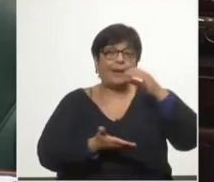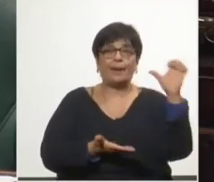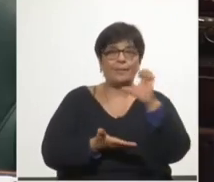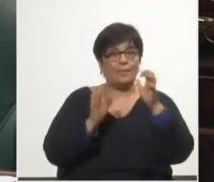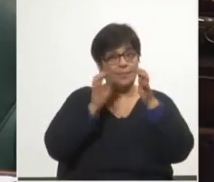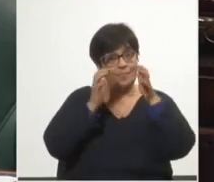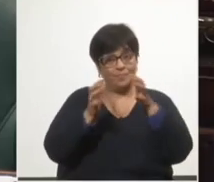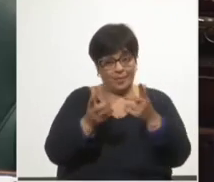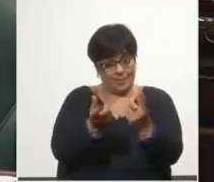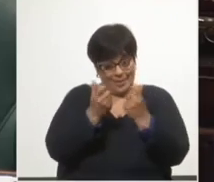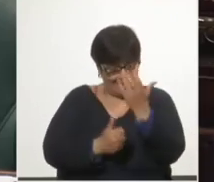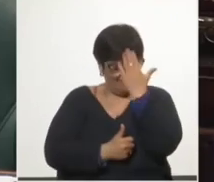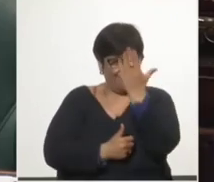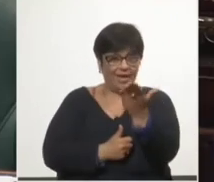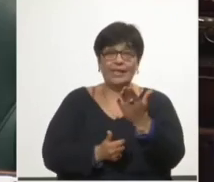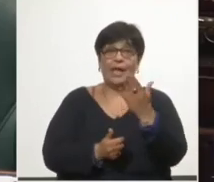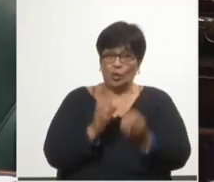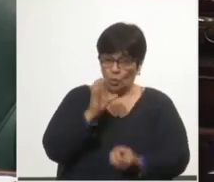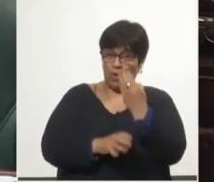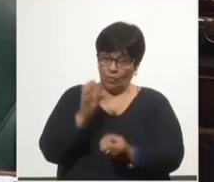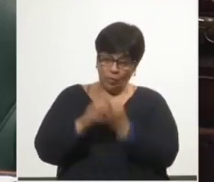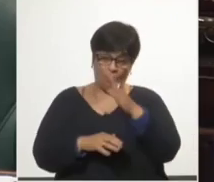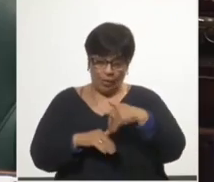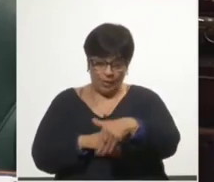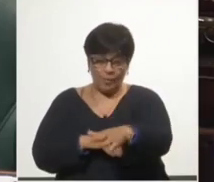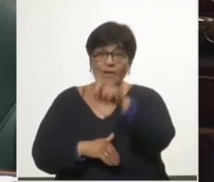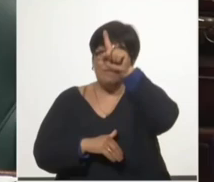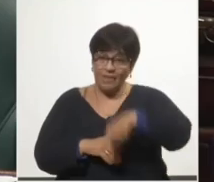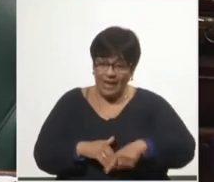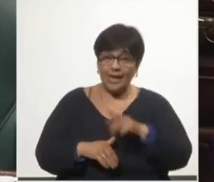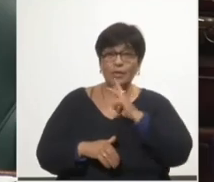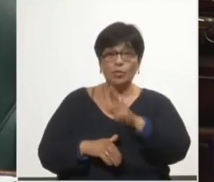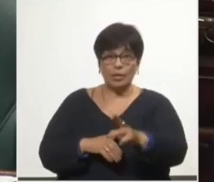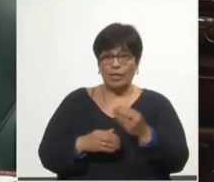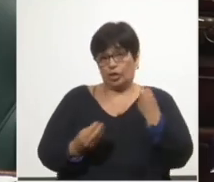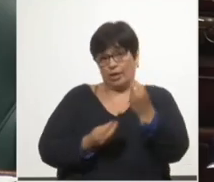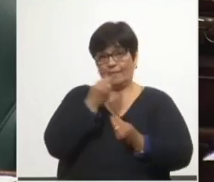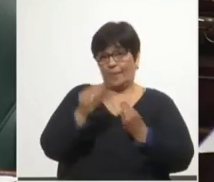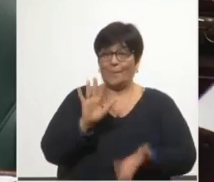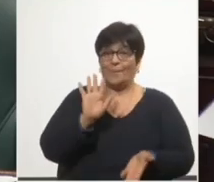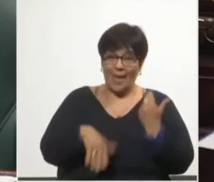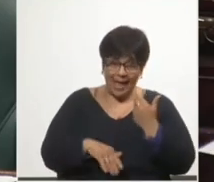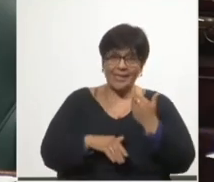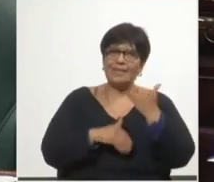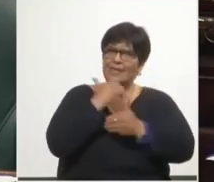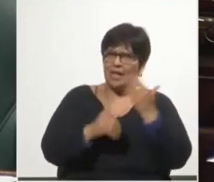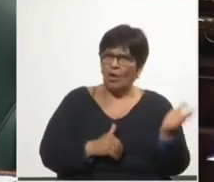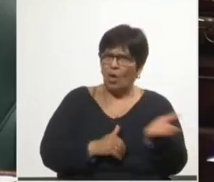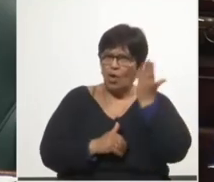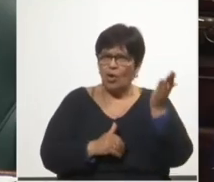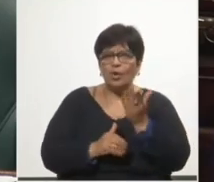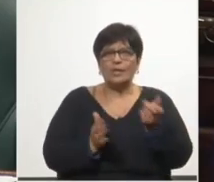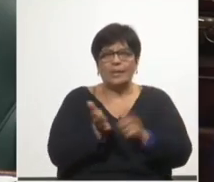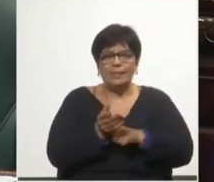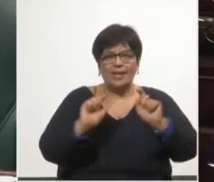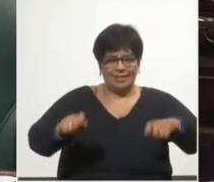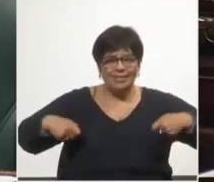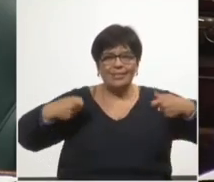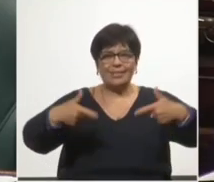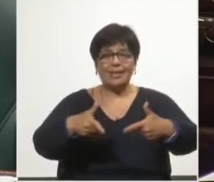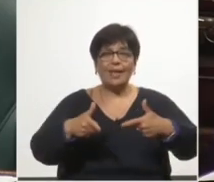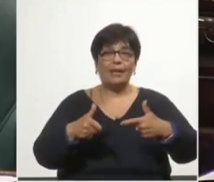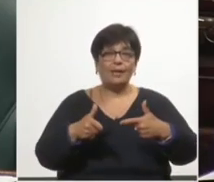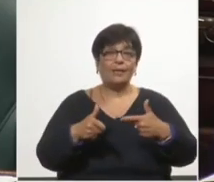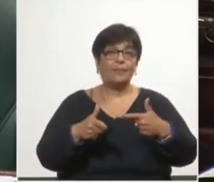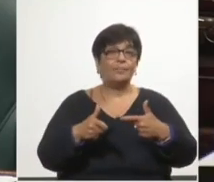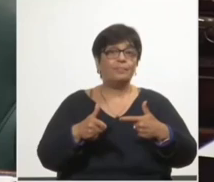riesgo de innovar justamente para que los frutos derramen en puestos de trabajo, en avance productivo, en devolución en